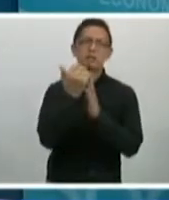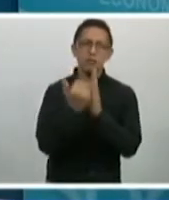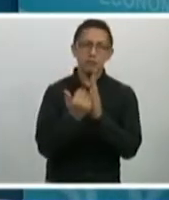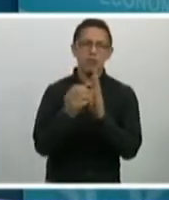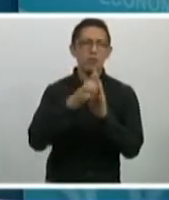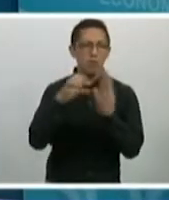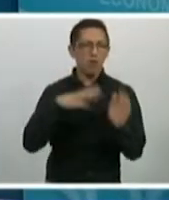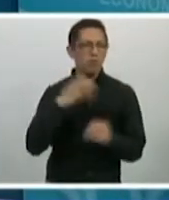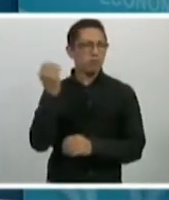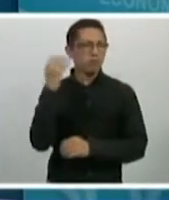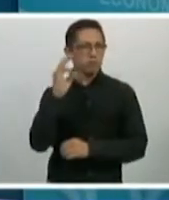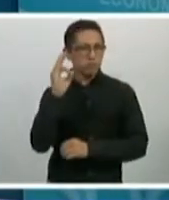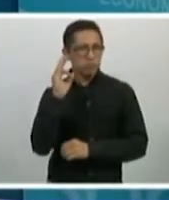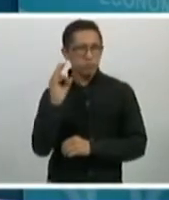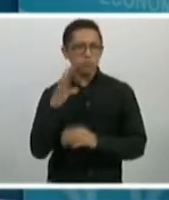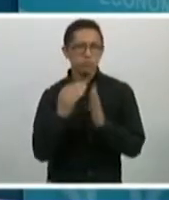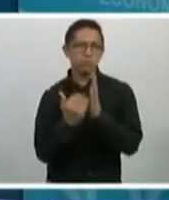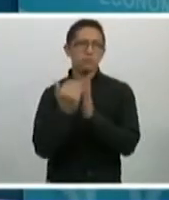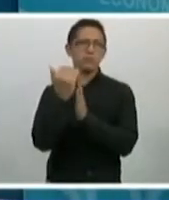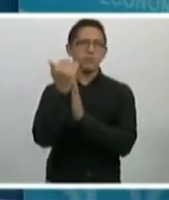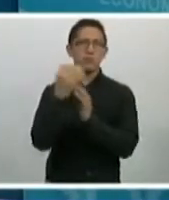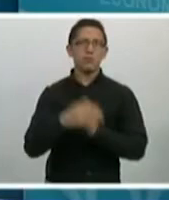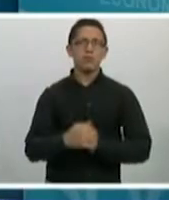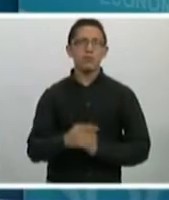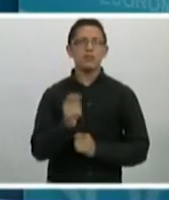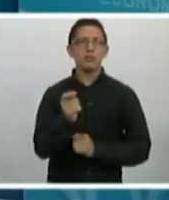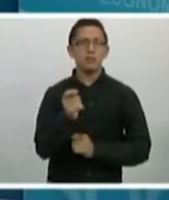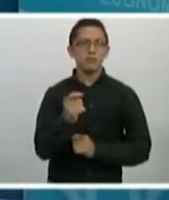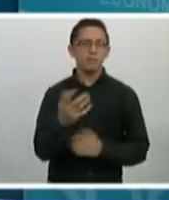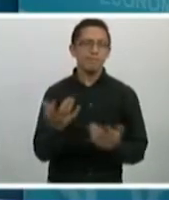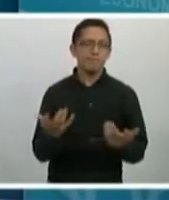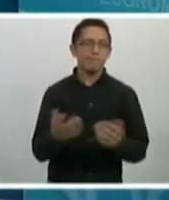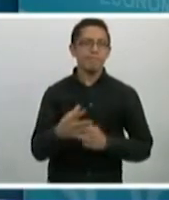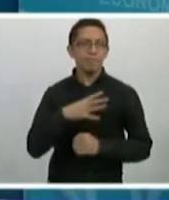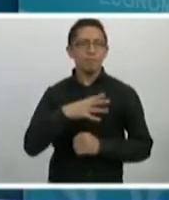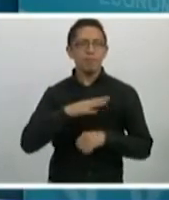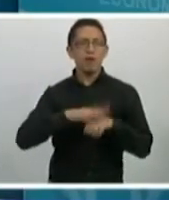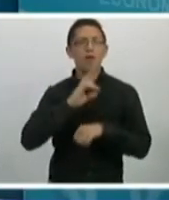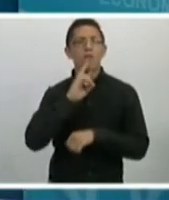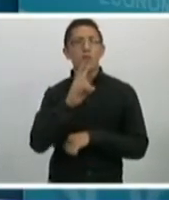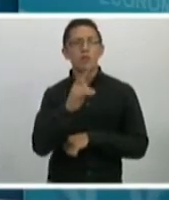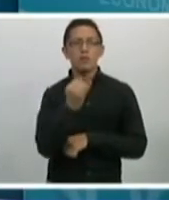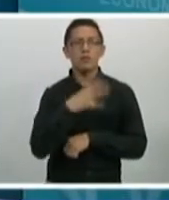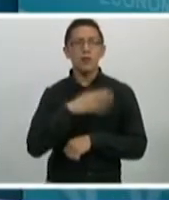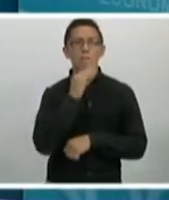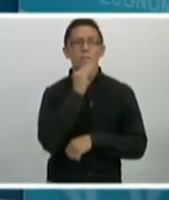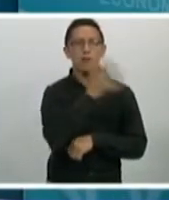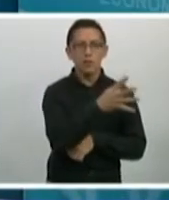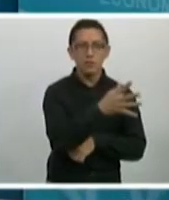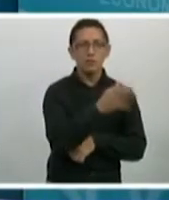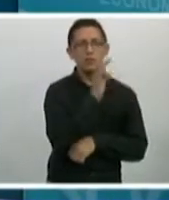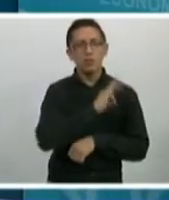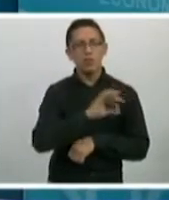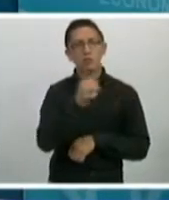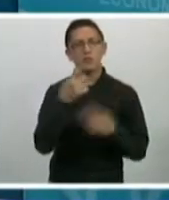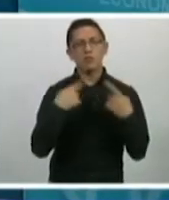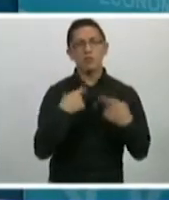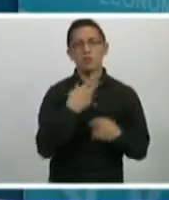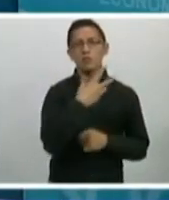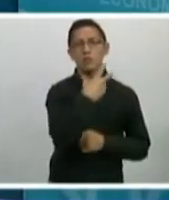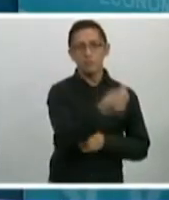hablas o tienes que hablar más fuerte y al hablar más fuerte expides mayor gotas de saliva que